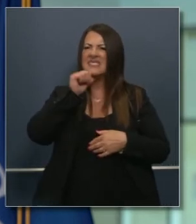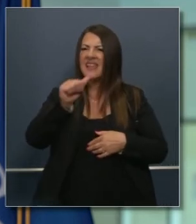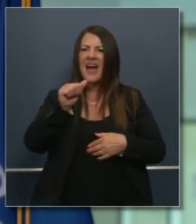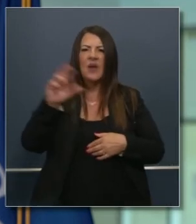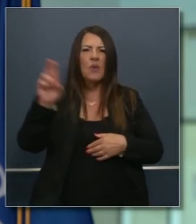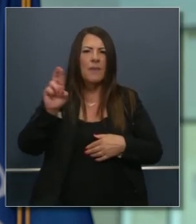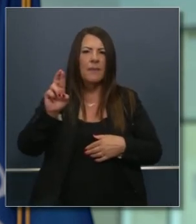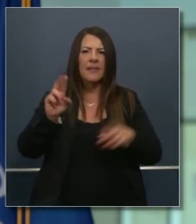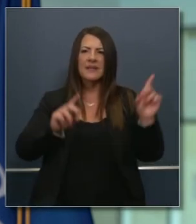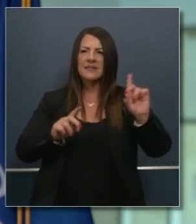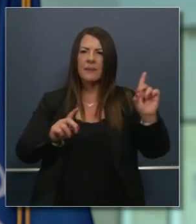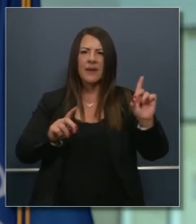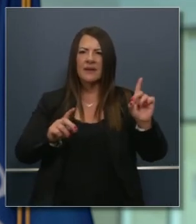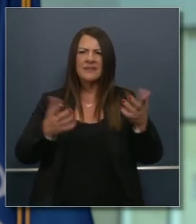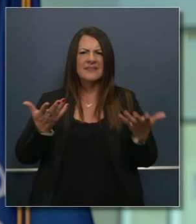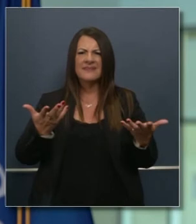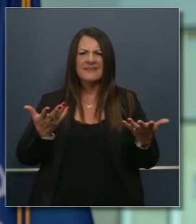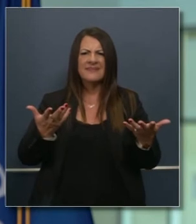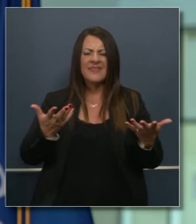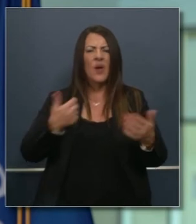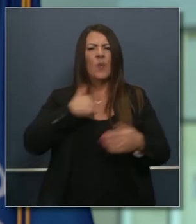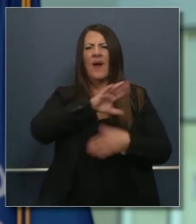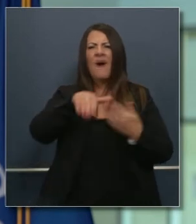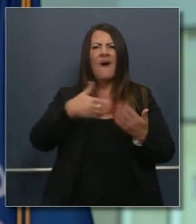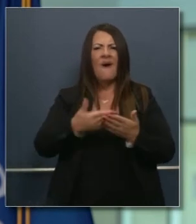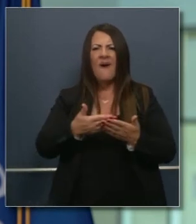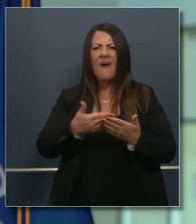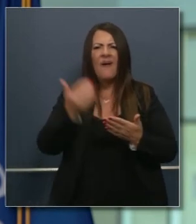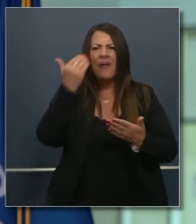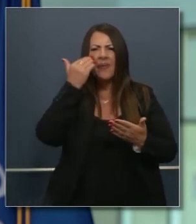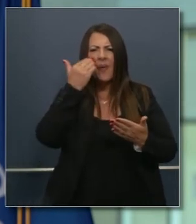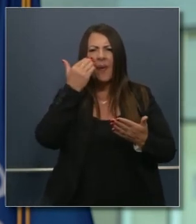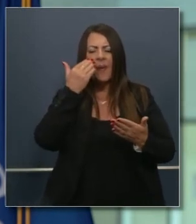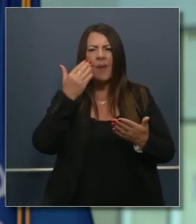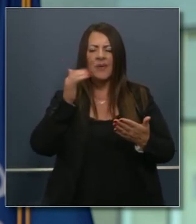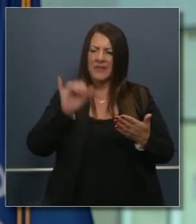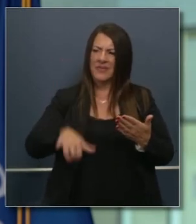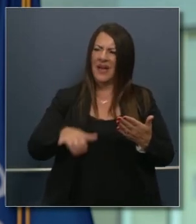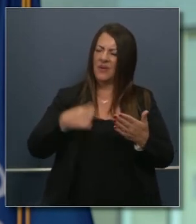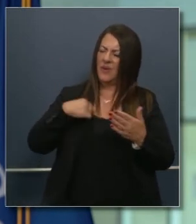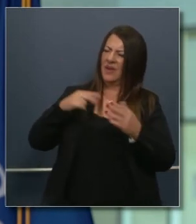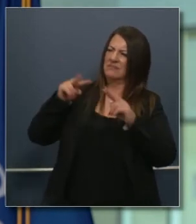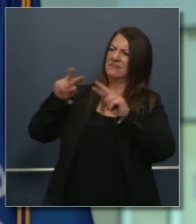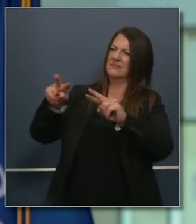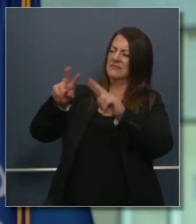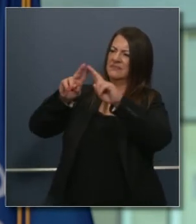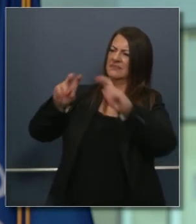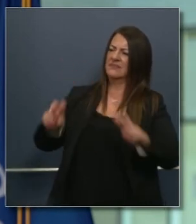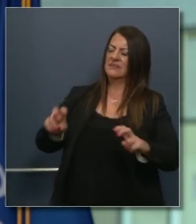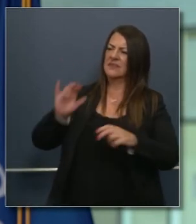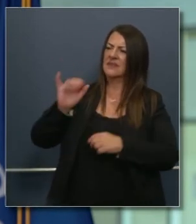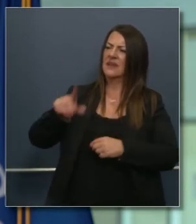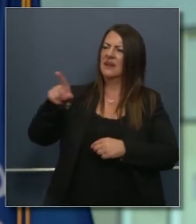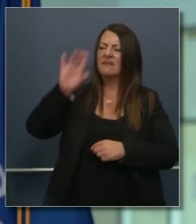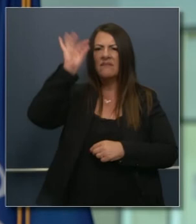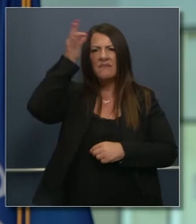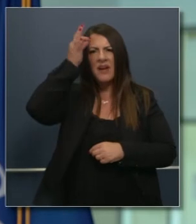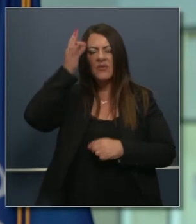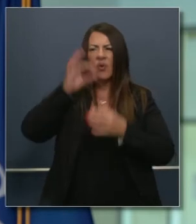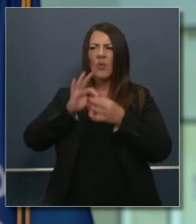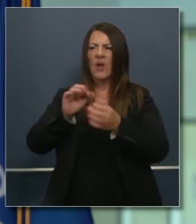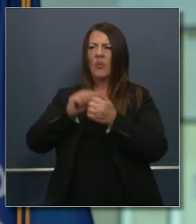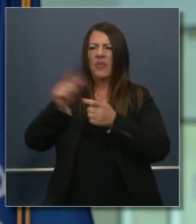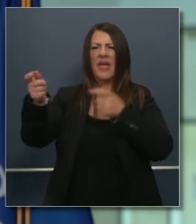asunto partidario o político la mayor parte de nosotros de cualquier partido político estamos viendo esta